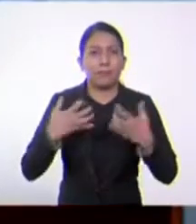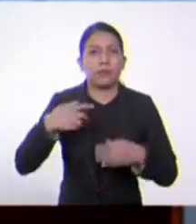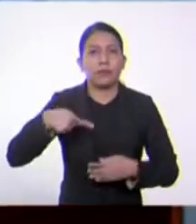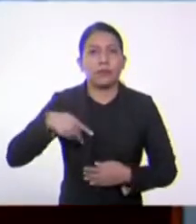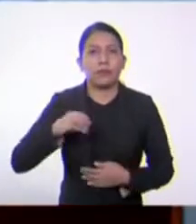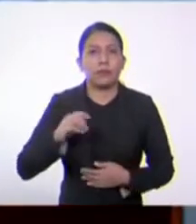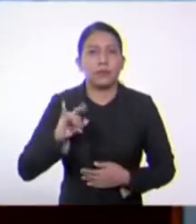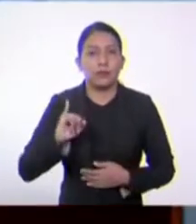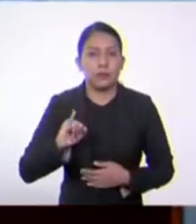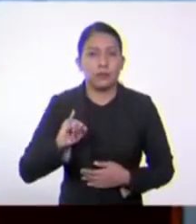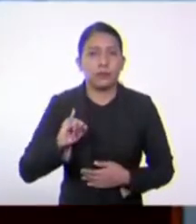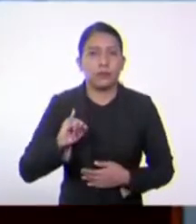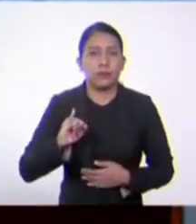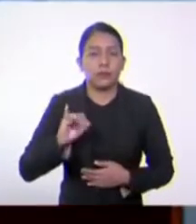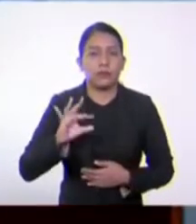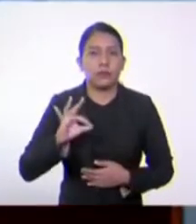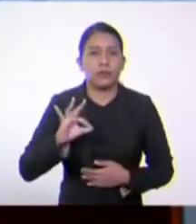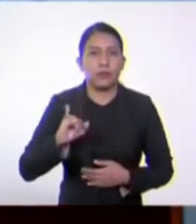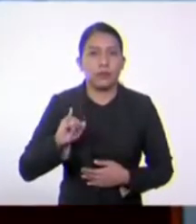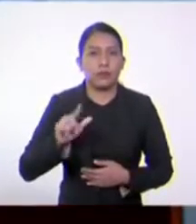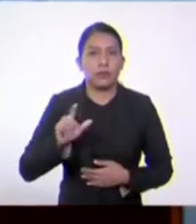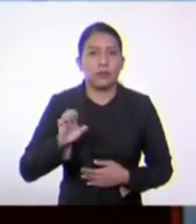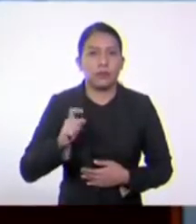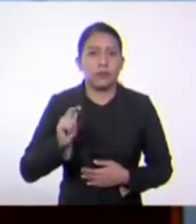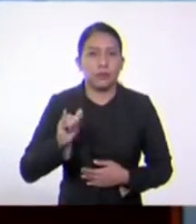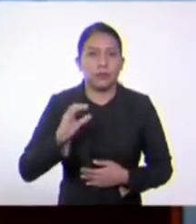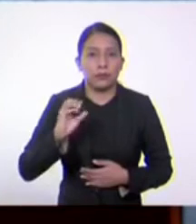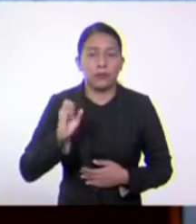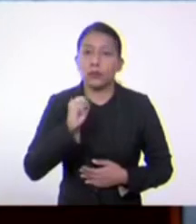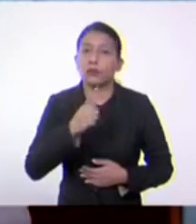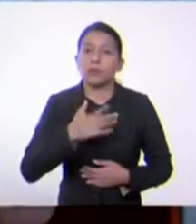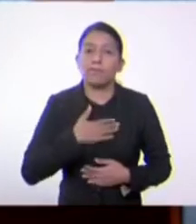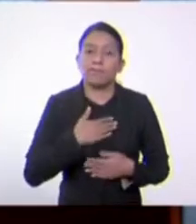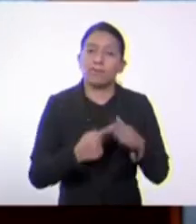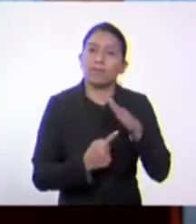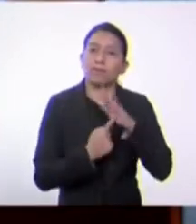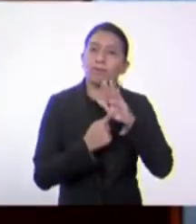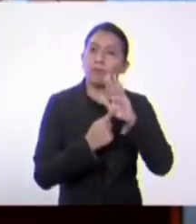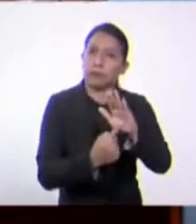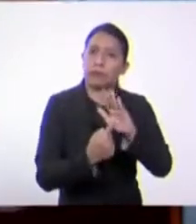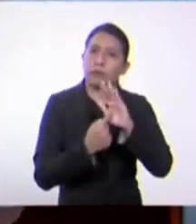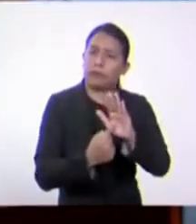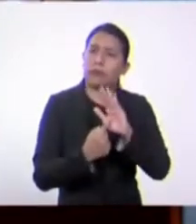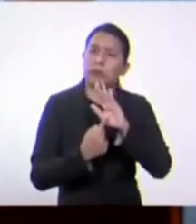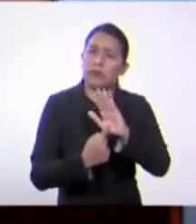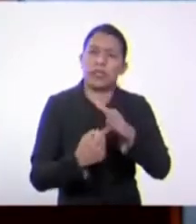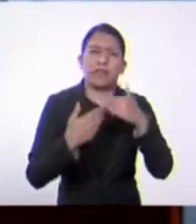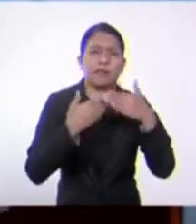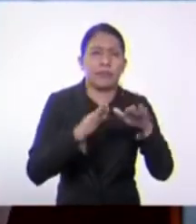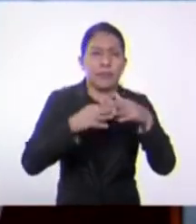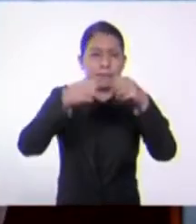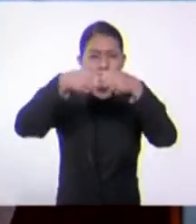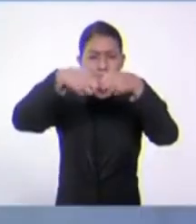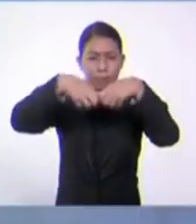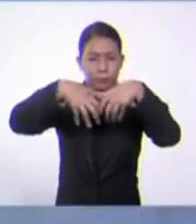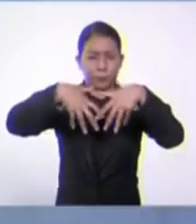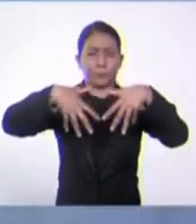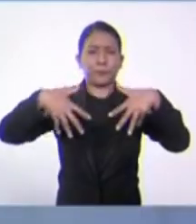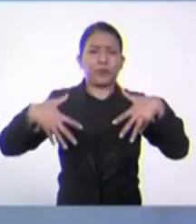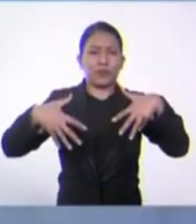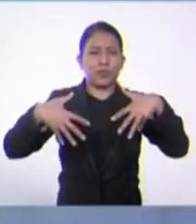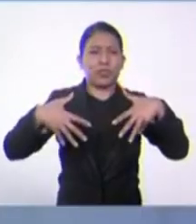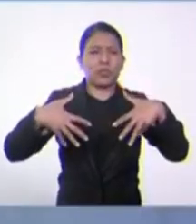¿Qué quiere decir polifilético? Que tiene representantes que provienen de distintas ramas o de distintos